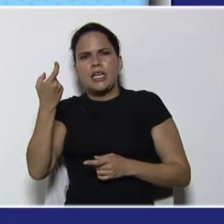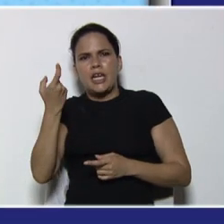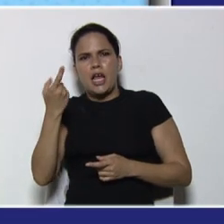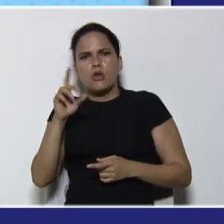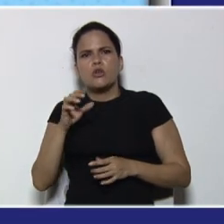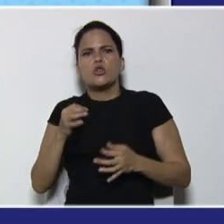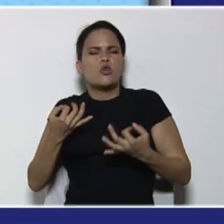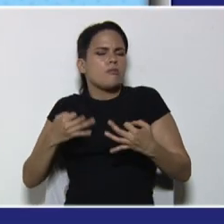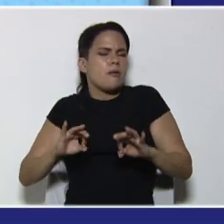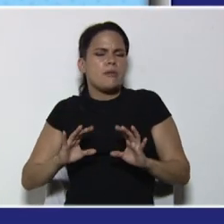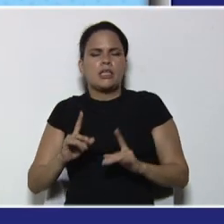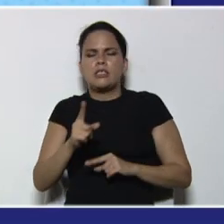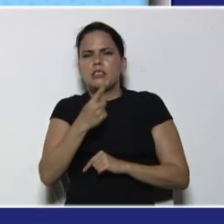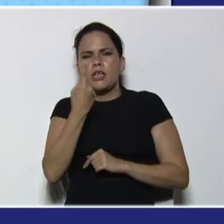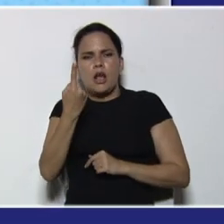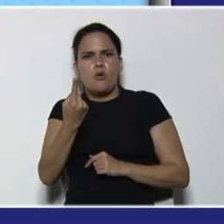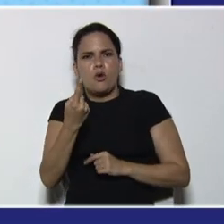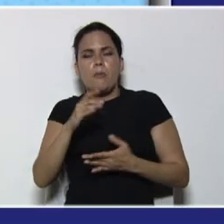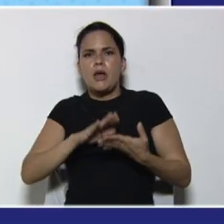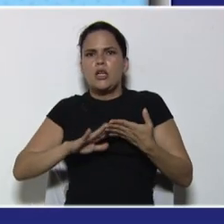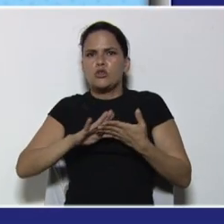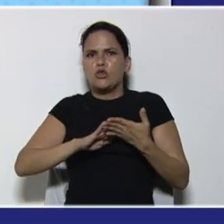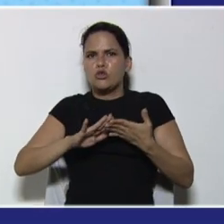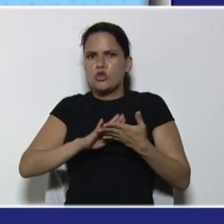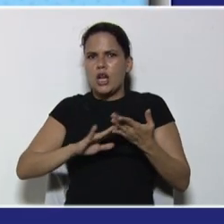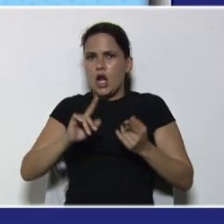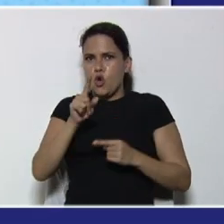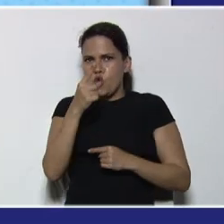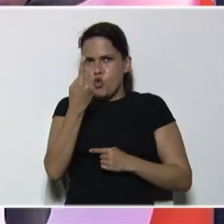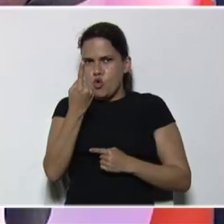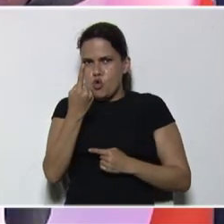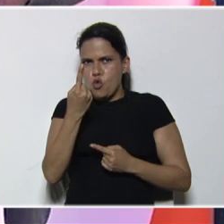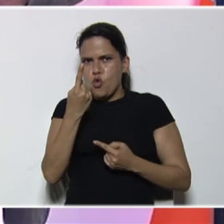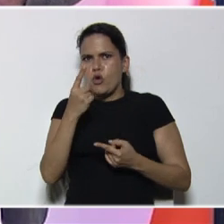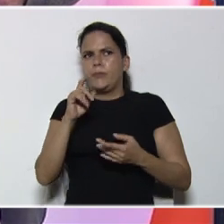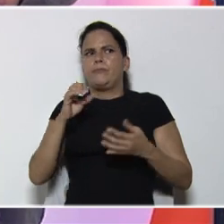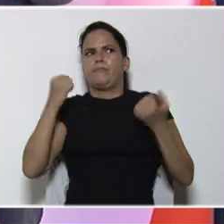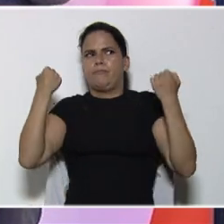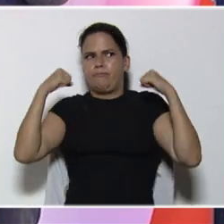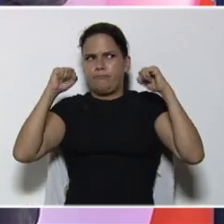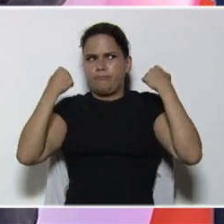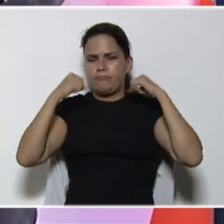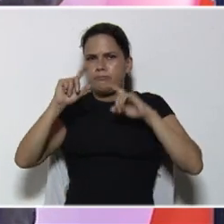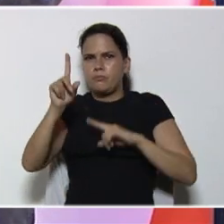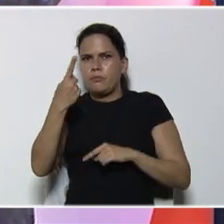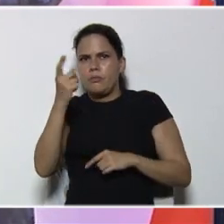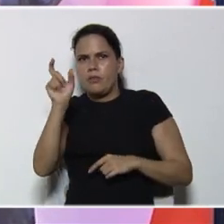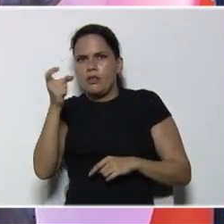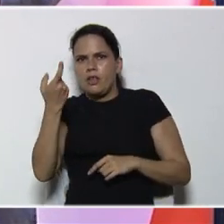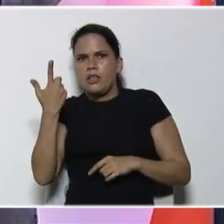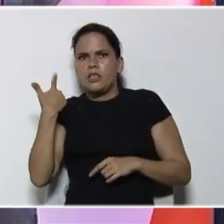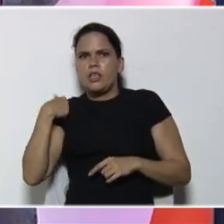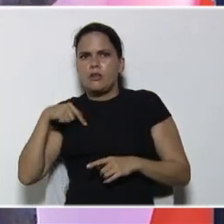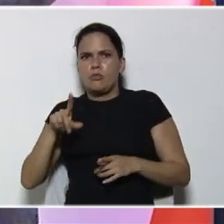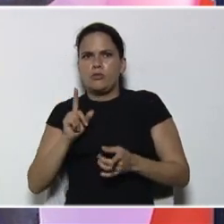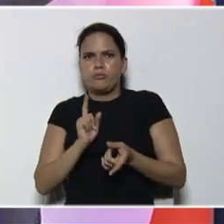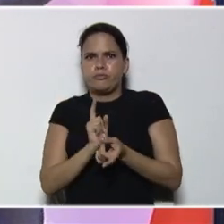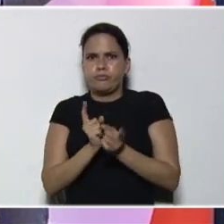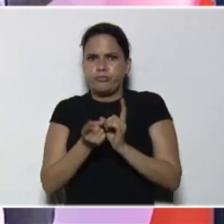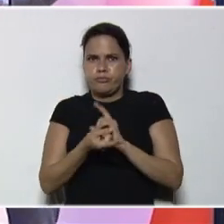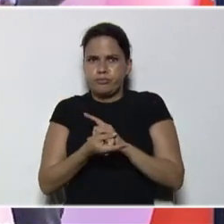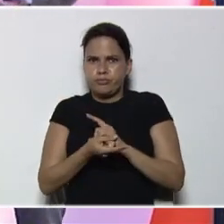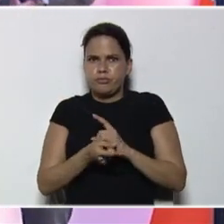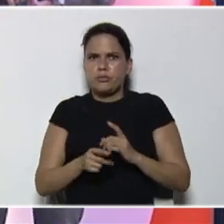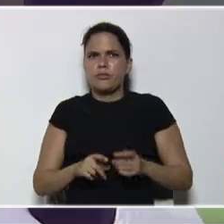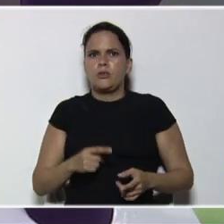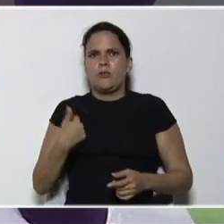1. Para resolver una ecuación de primer grado, nosotros debemos utilizar la transposición de términos. Veamos este ejemplo